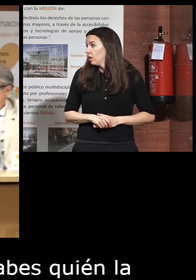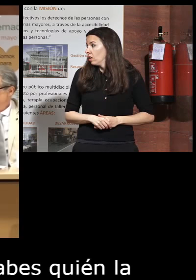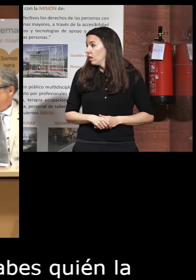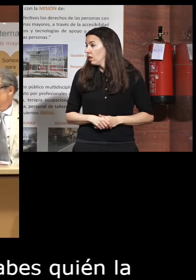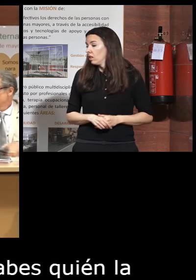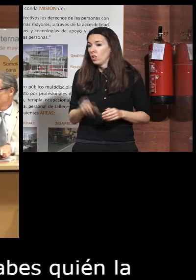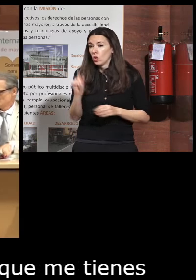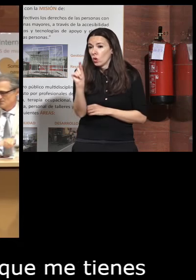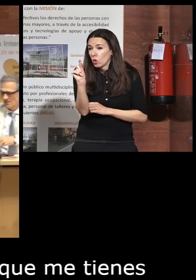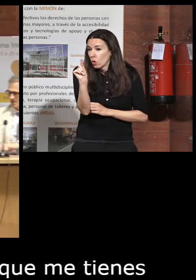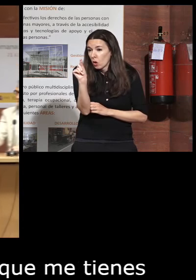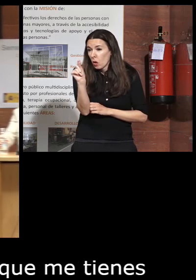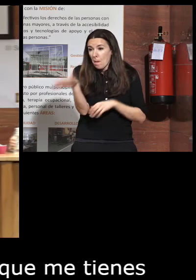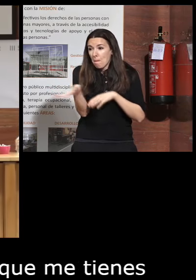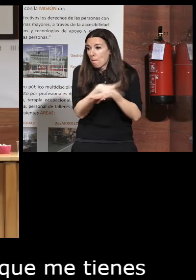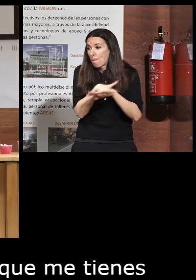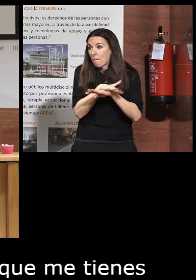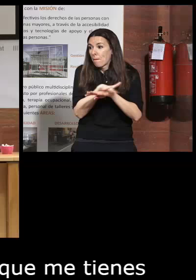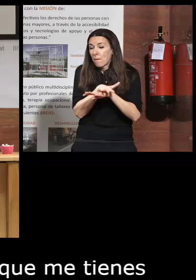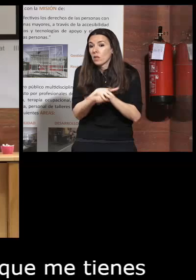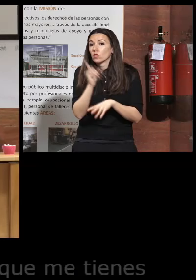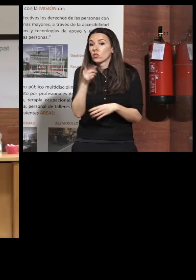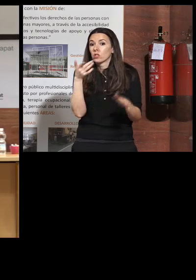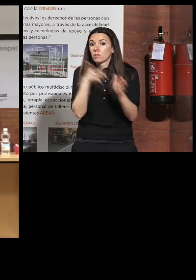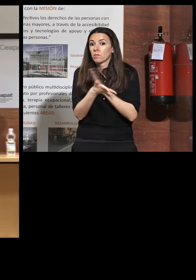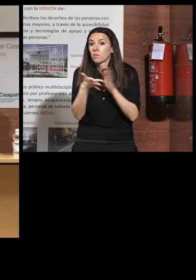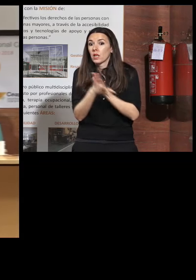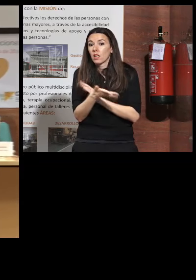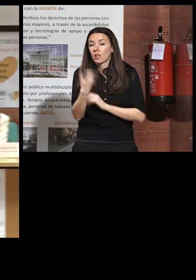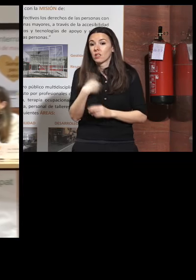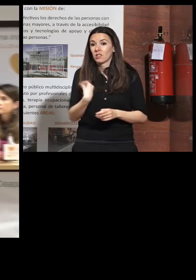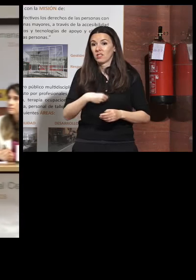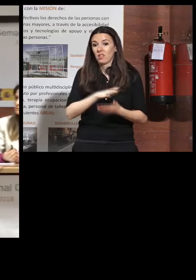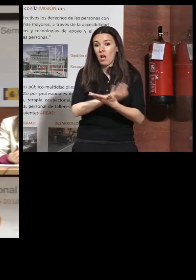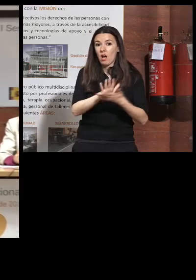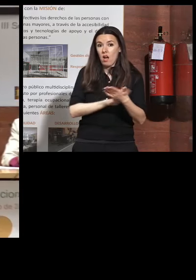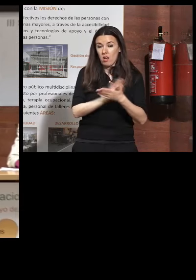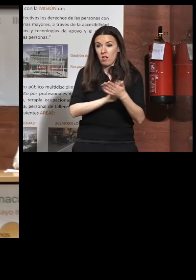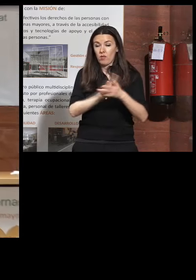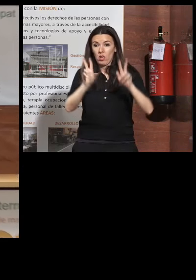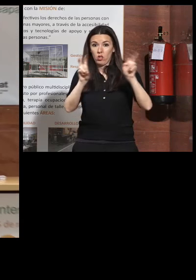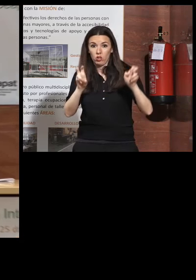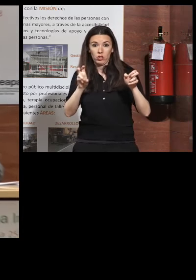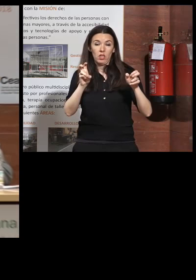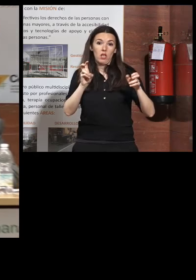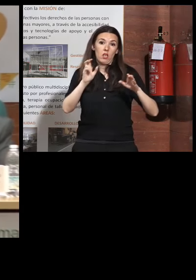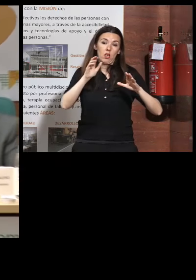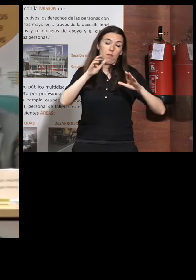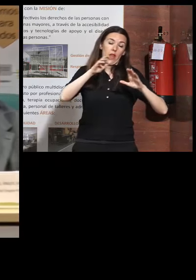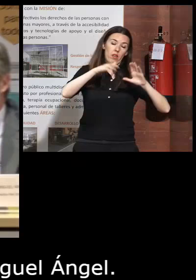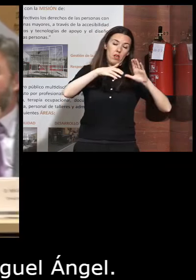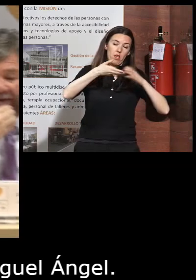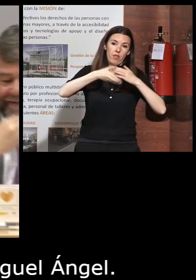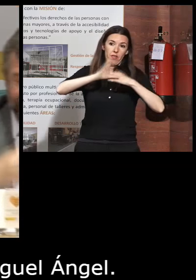un segundito solo perdóname Miguel Ángel simplemente comentaros como hemos hablado del CIAPAT de la OI de Buenos Aires